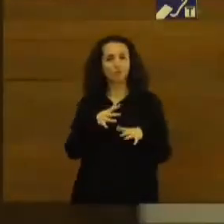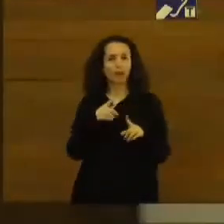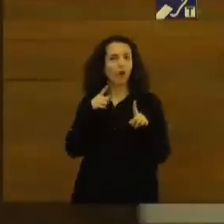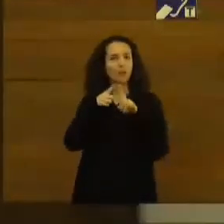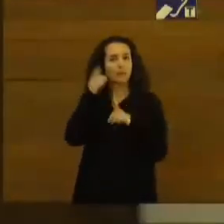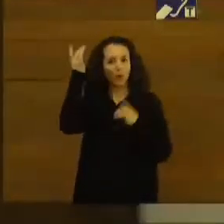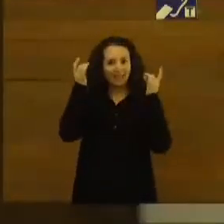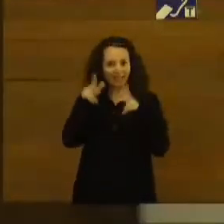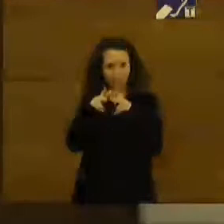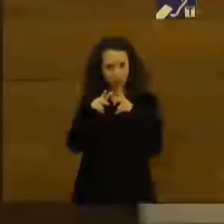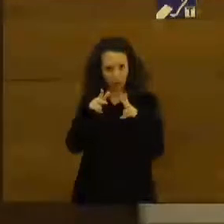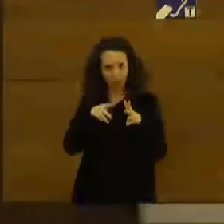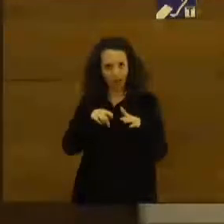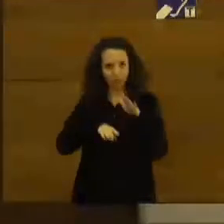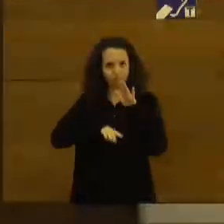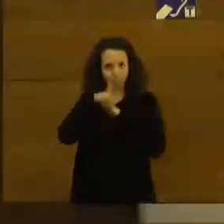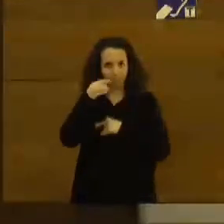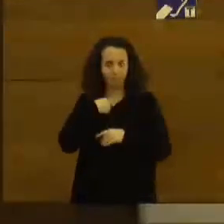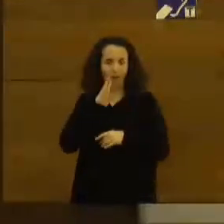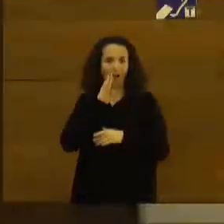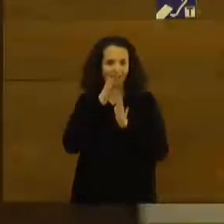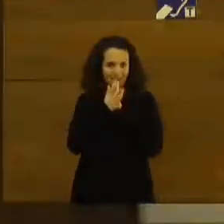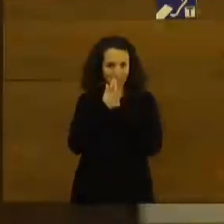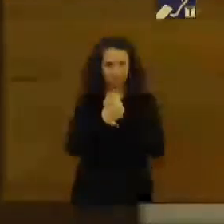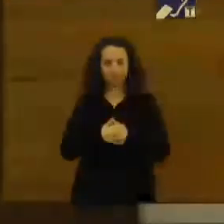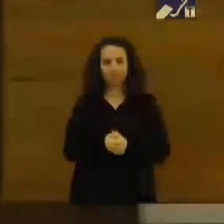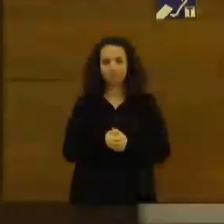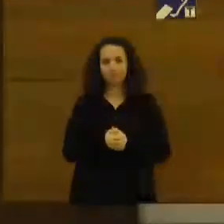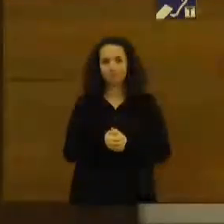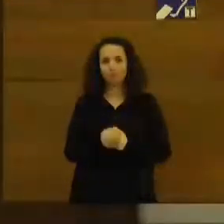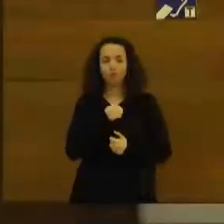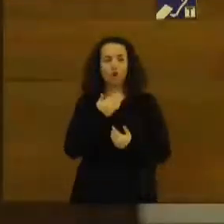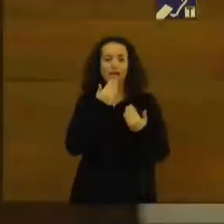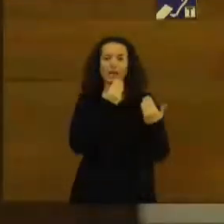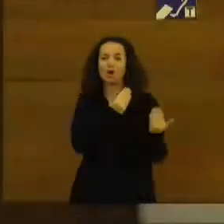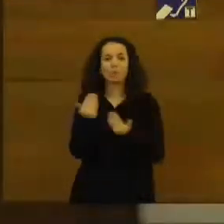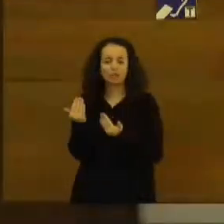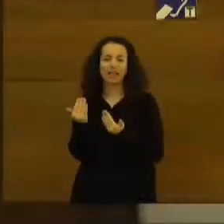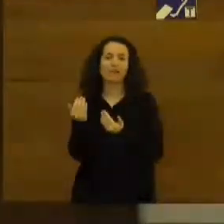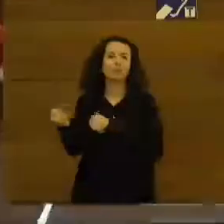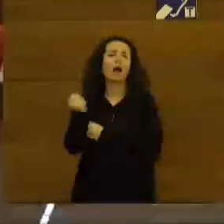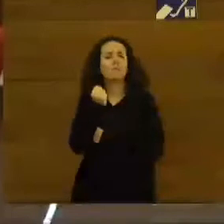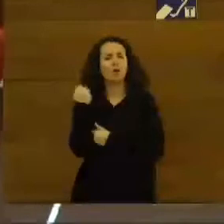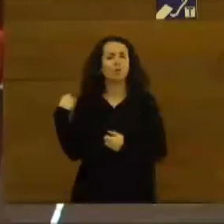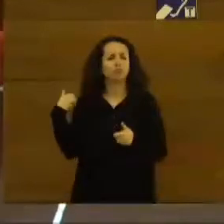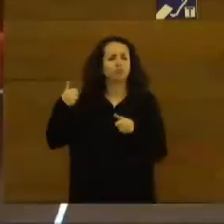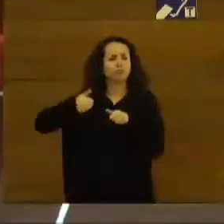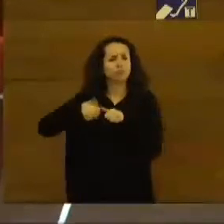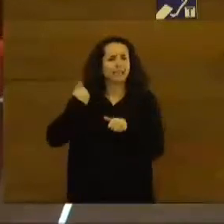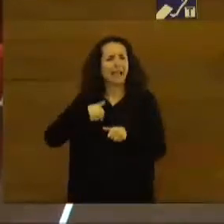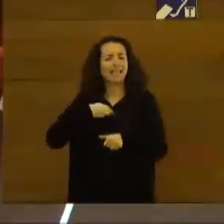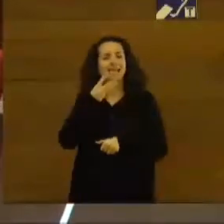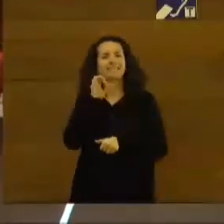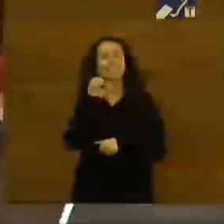iniciativas sociales a las que antes he hecho referencia y que quisiera agradecerle el apoyo sostenido durante 30 años a